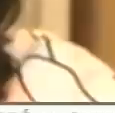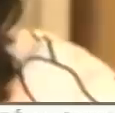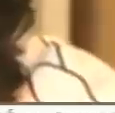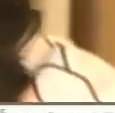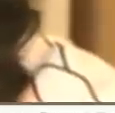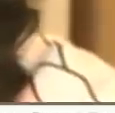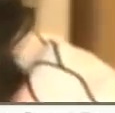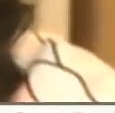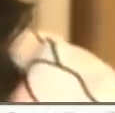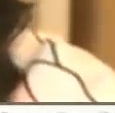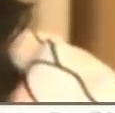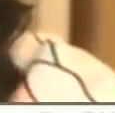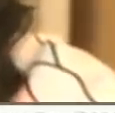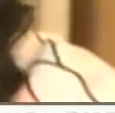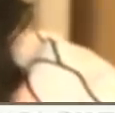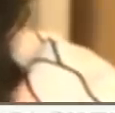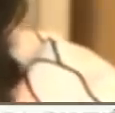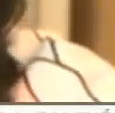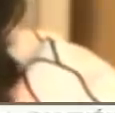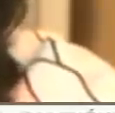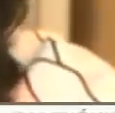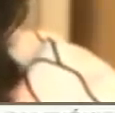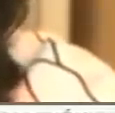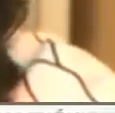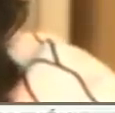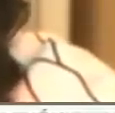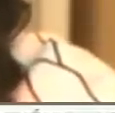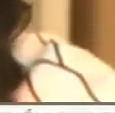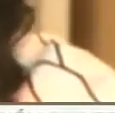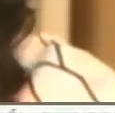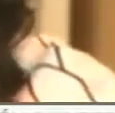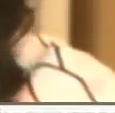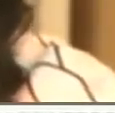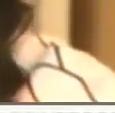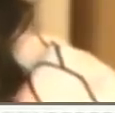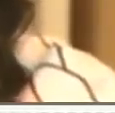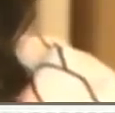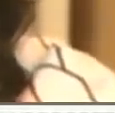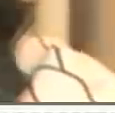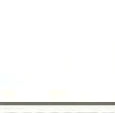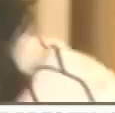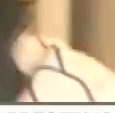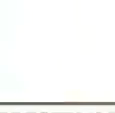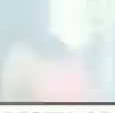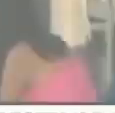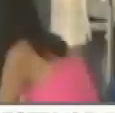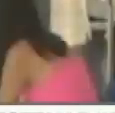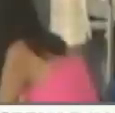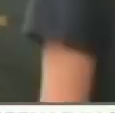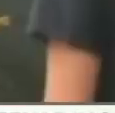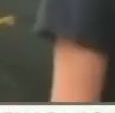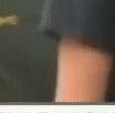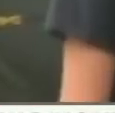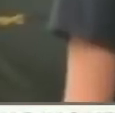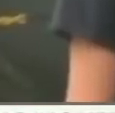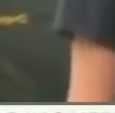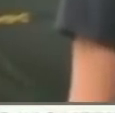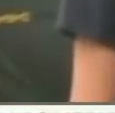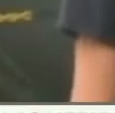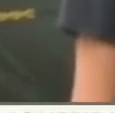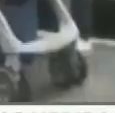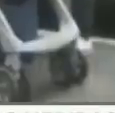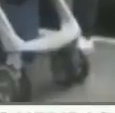infecciones récord, y las camas de hospital, están casi, en su máxima capacidad, en más de la mitad, de los estados brasileños, la nación,